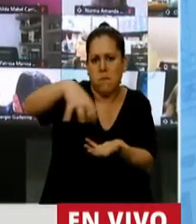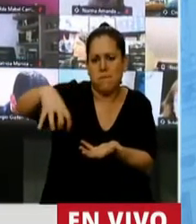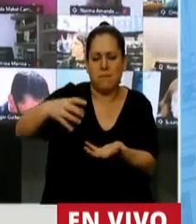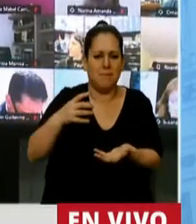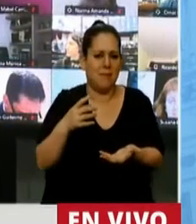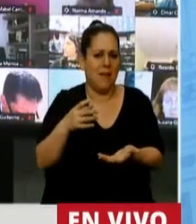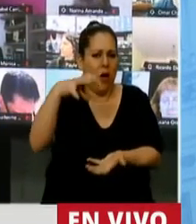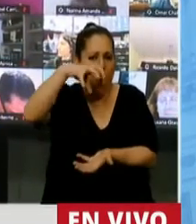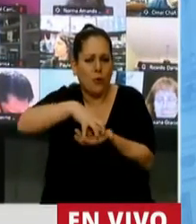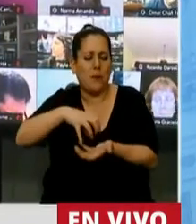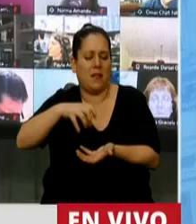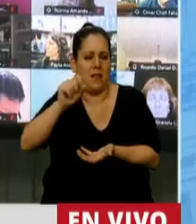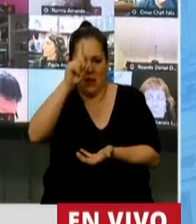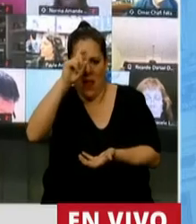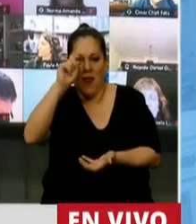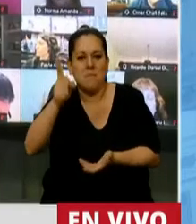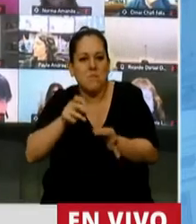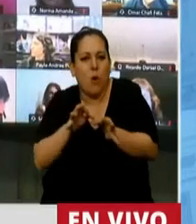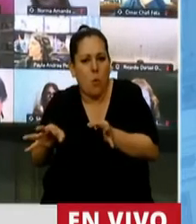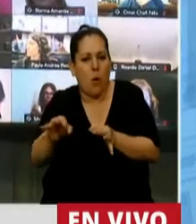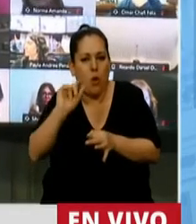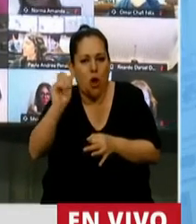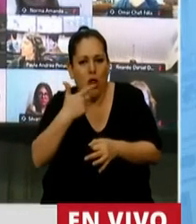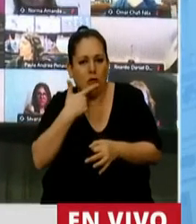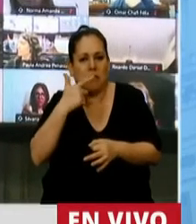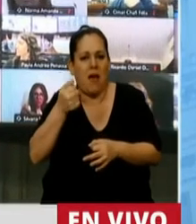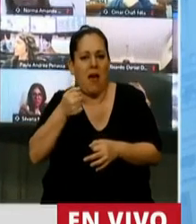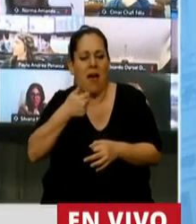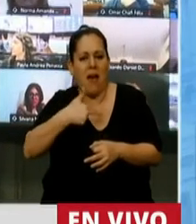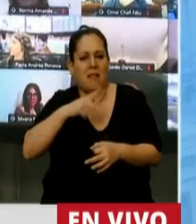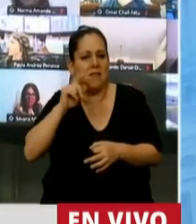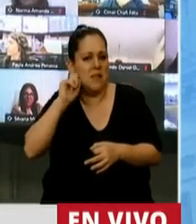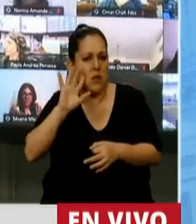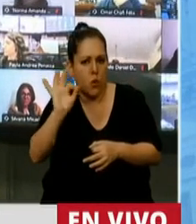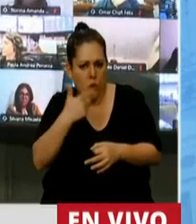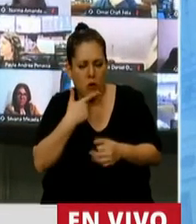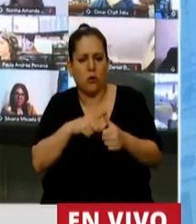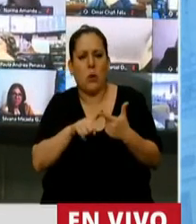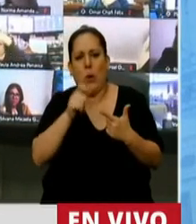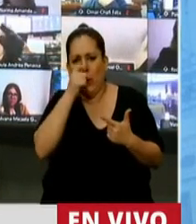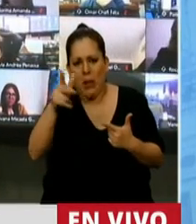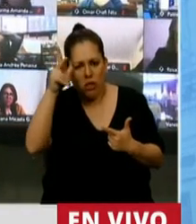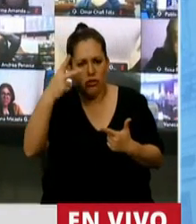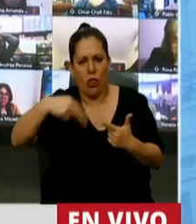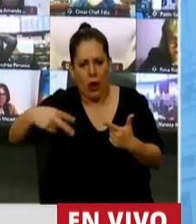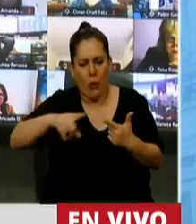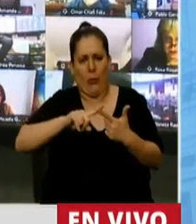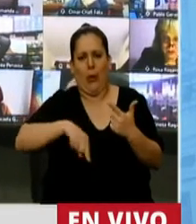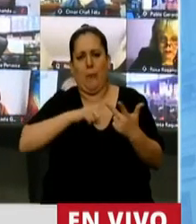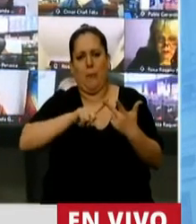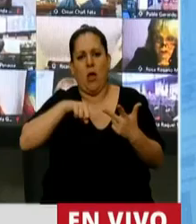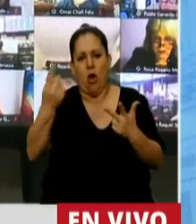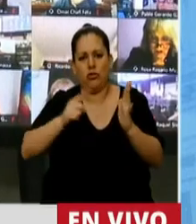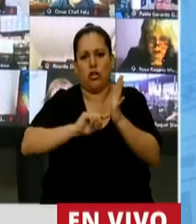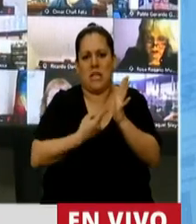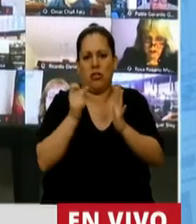el hospital de Los Antiguos, el hospital de La Cuenca, el hospital de 28 de noviembre, el hospital en el centro de la provincia